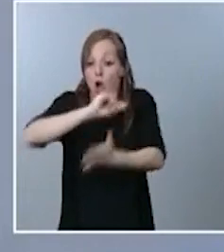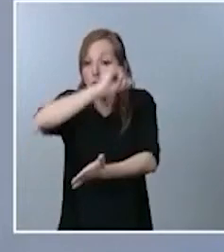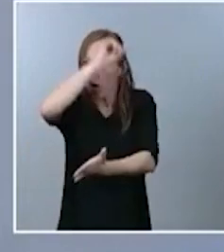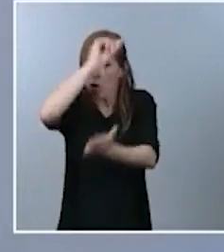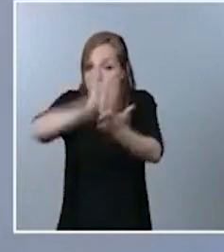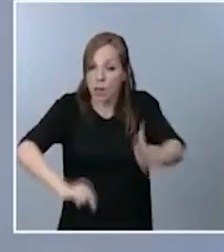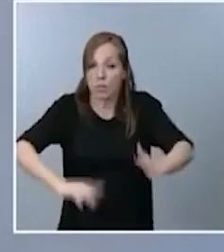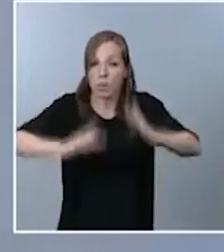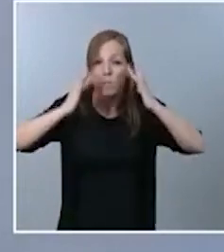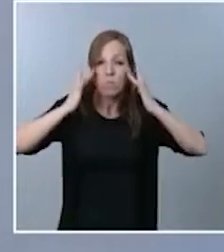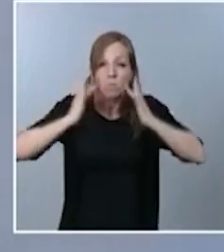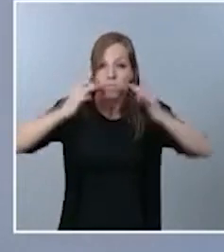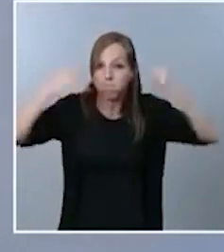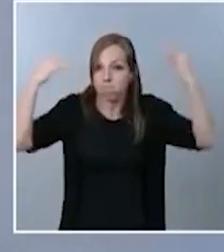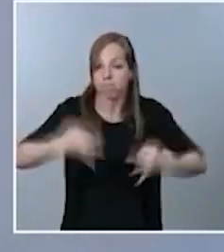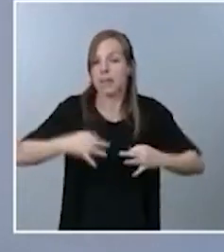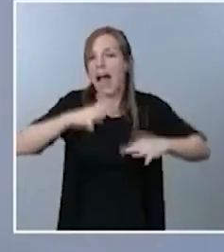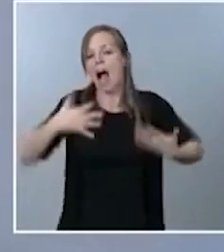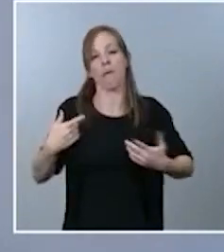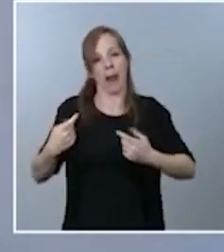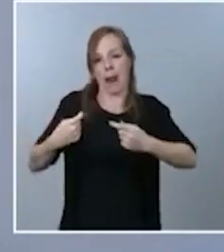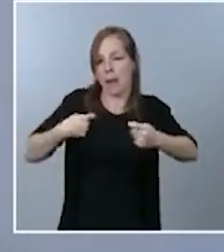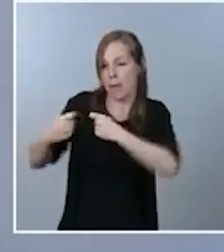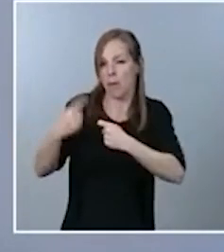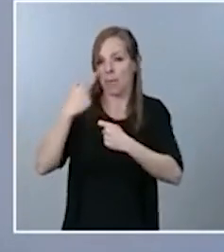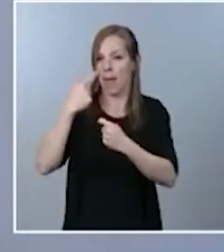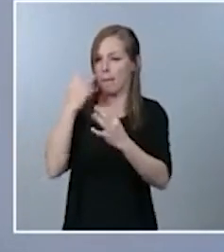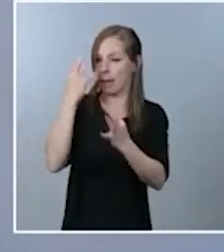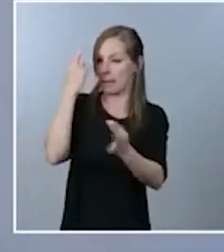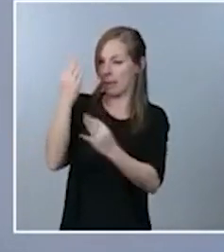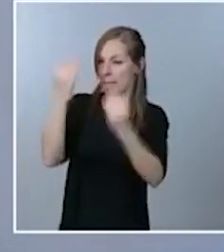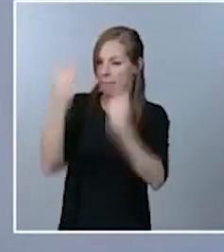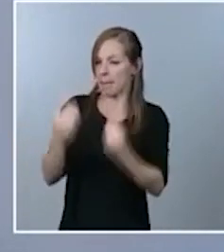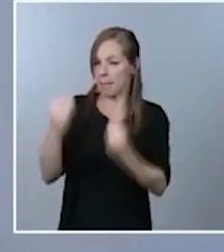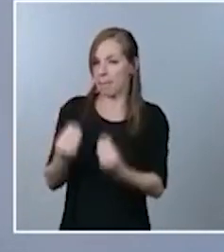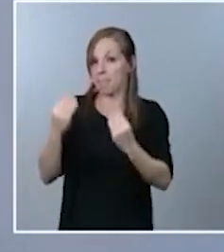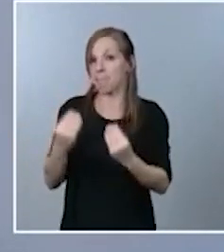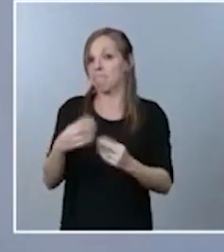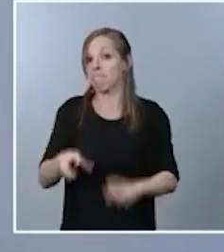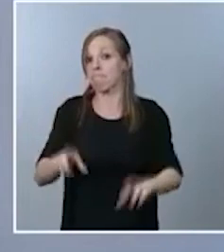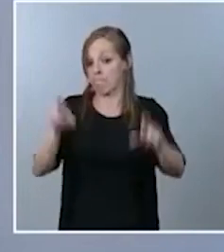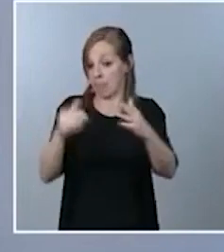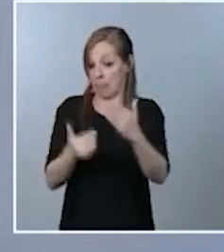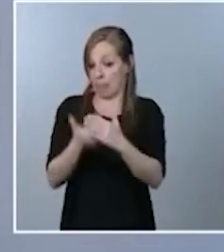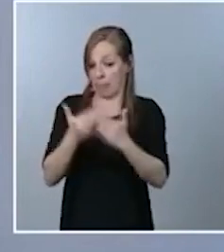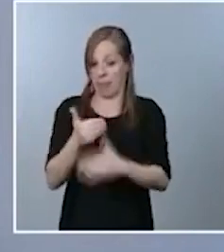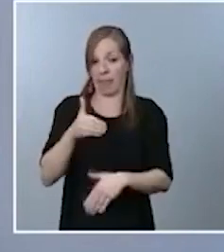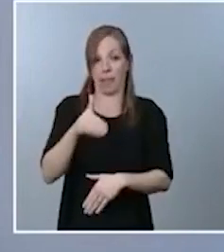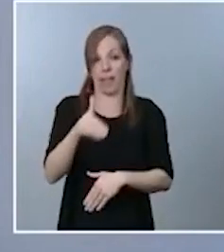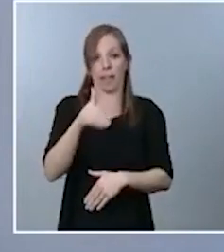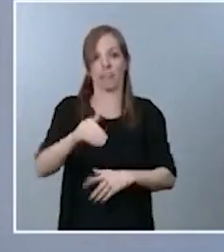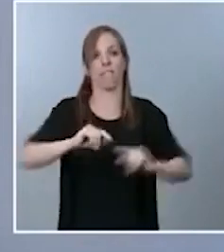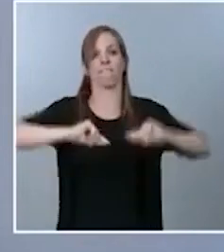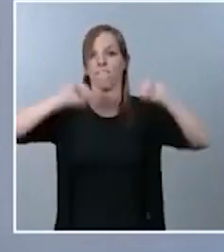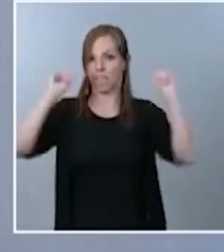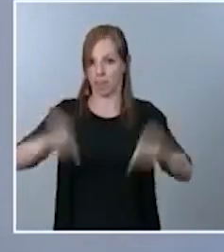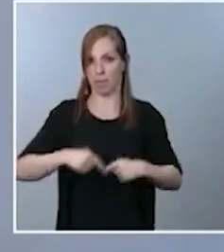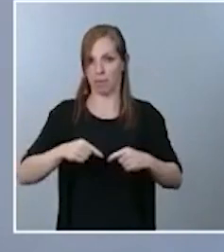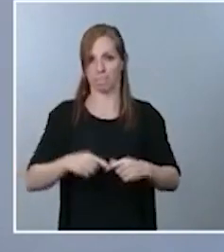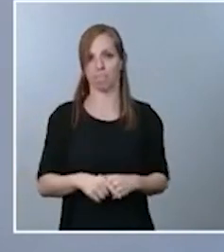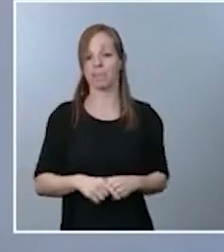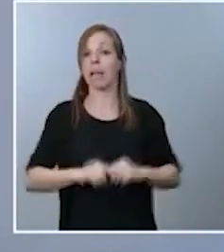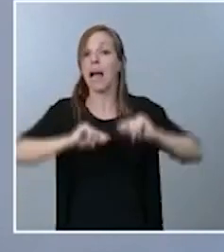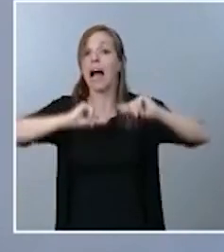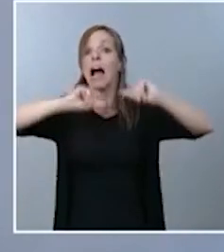ahora mismo negociando en sus últimos detalles y por lo tanto esperamos que dentro de unos pocos días esté firmado. hasta que no está firmado un